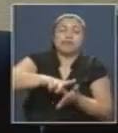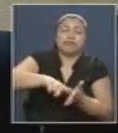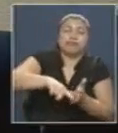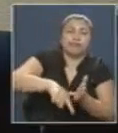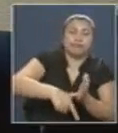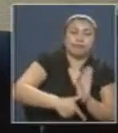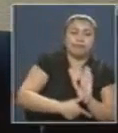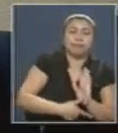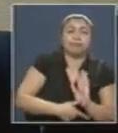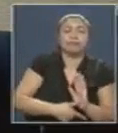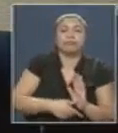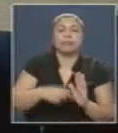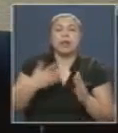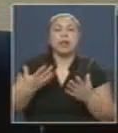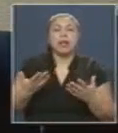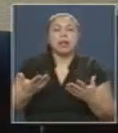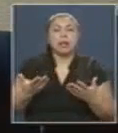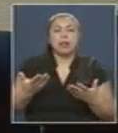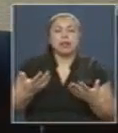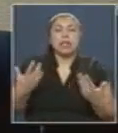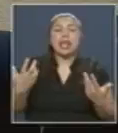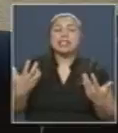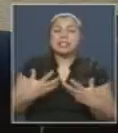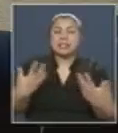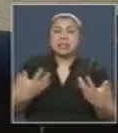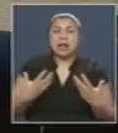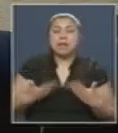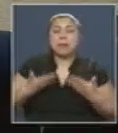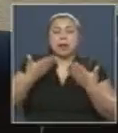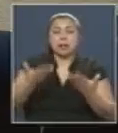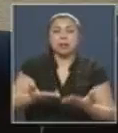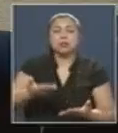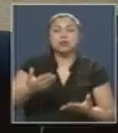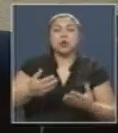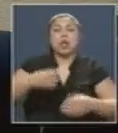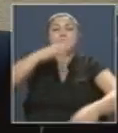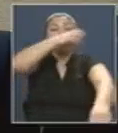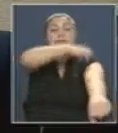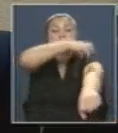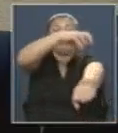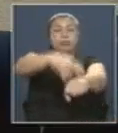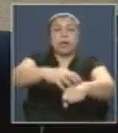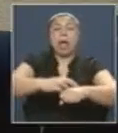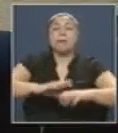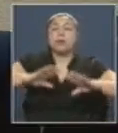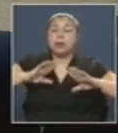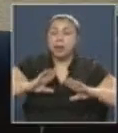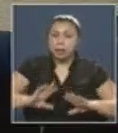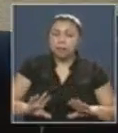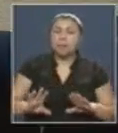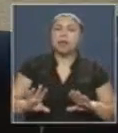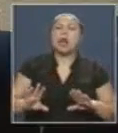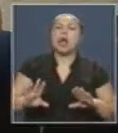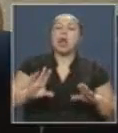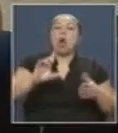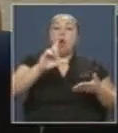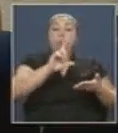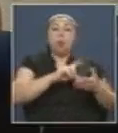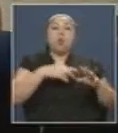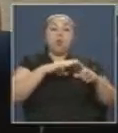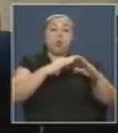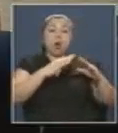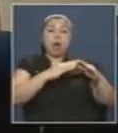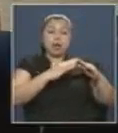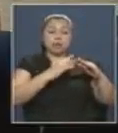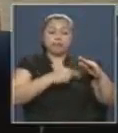en los hospitales o en los centros de atención de las zonas extremas, porque tenemos que esperar justamente que se dé un espacio en la